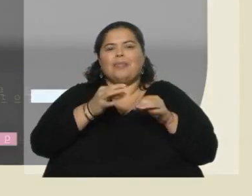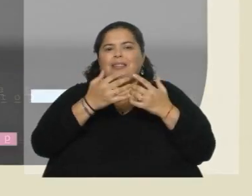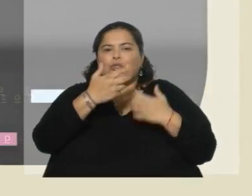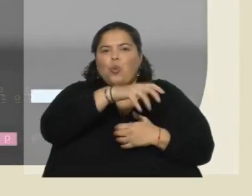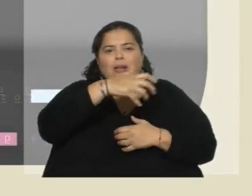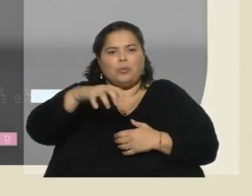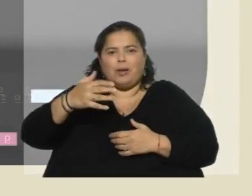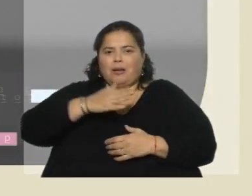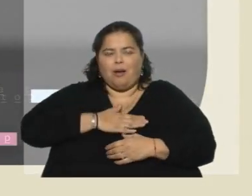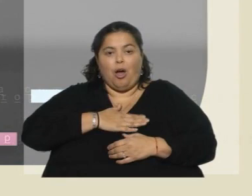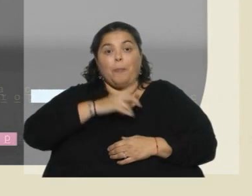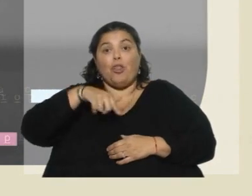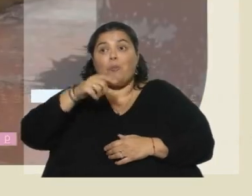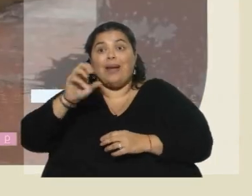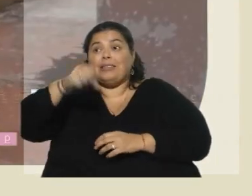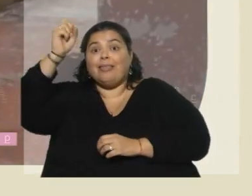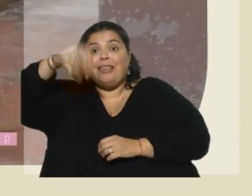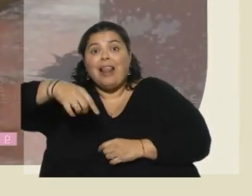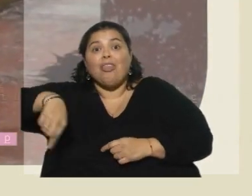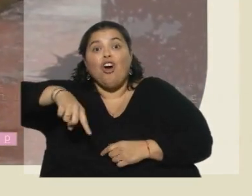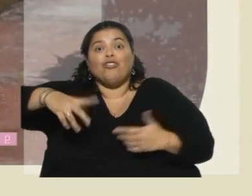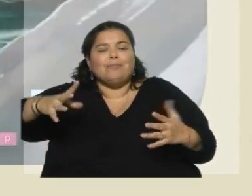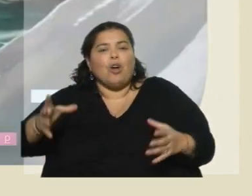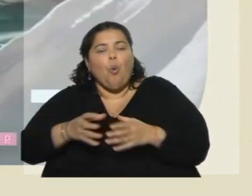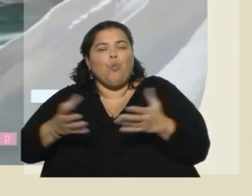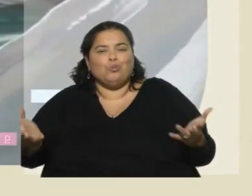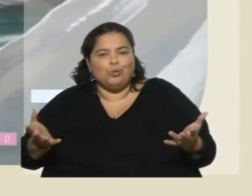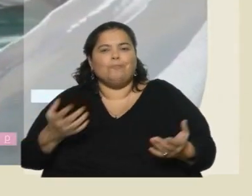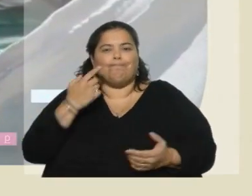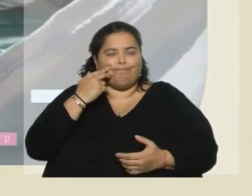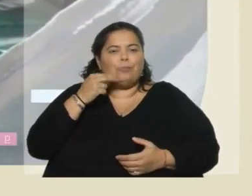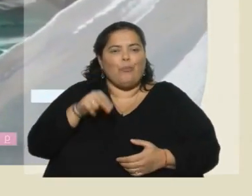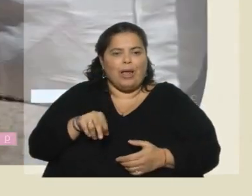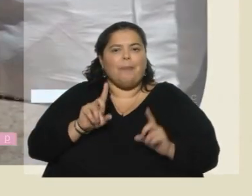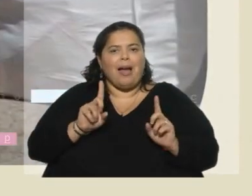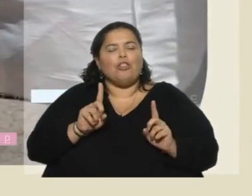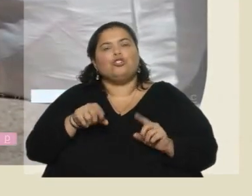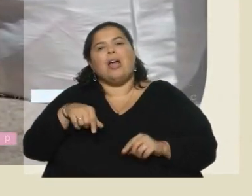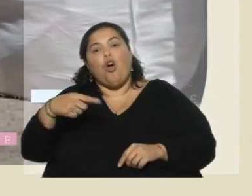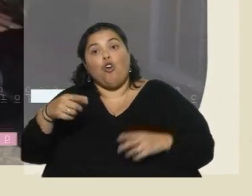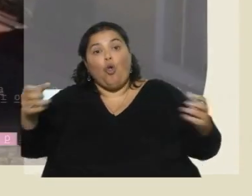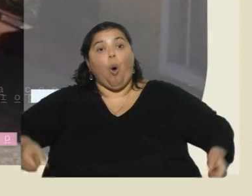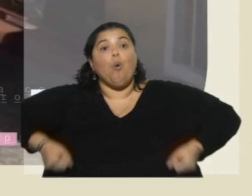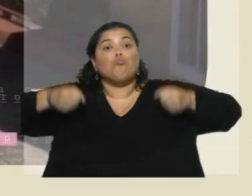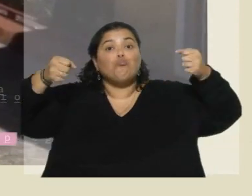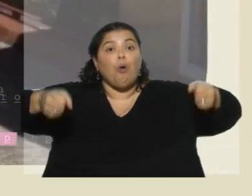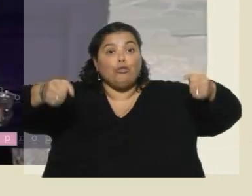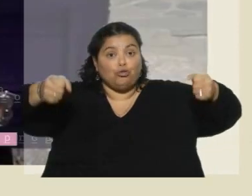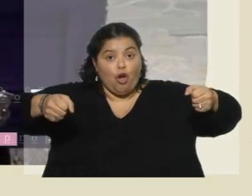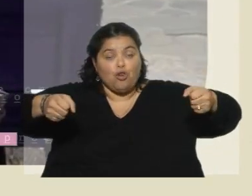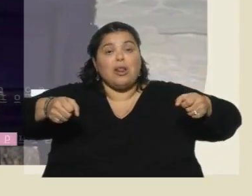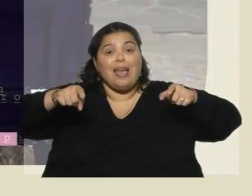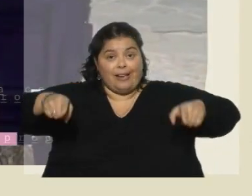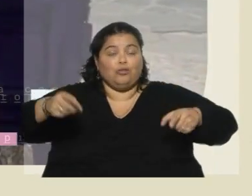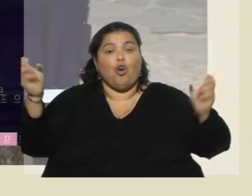después tienen el problema que tienen un único contenedor. Ahí tenemos una muy buena experiencia que hemos desarrollado en este último año y medio, que son los bolsones. Los bolsones es una